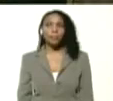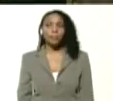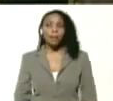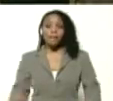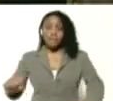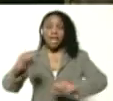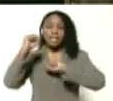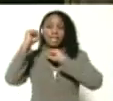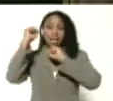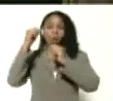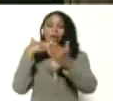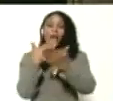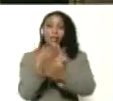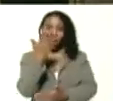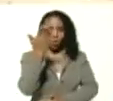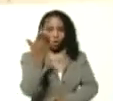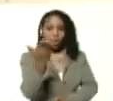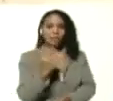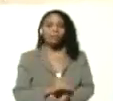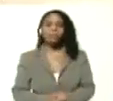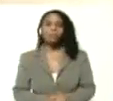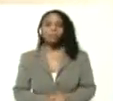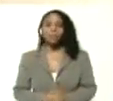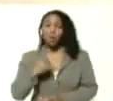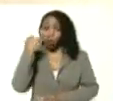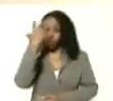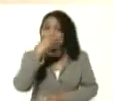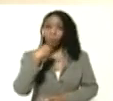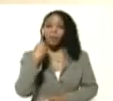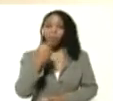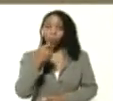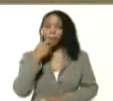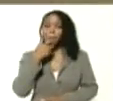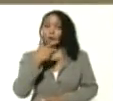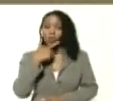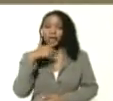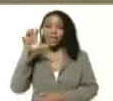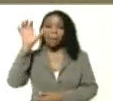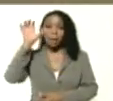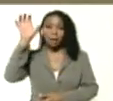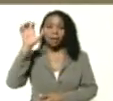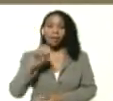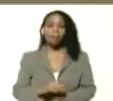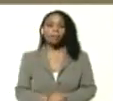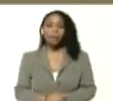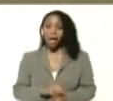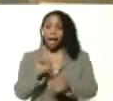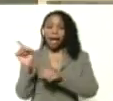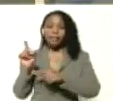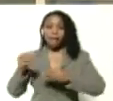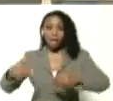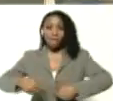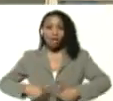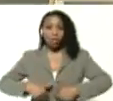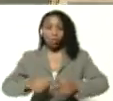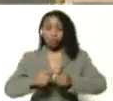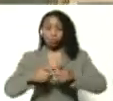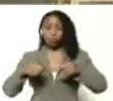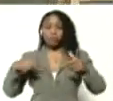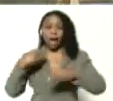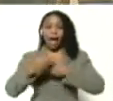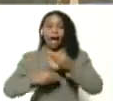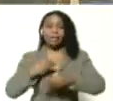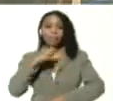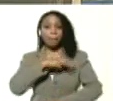venceremos gracias a ustedes juventud hermosa de la patria por este esfuerzo tremendo que hacen de la misión